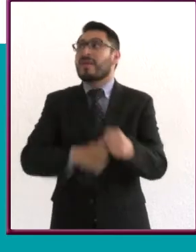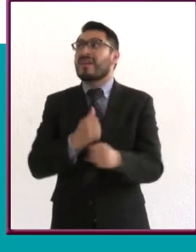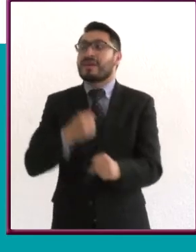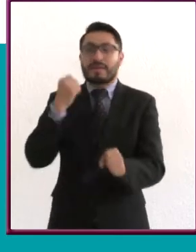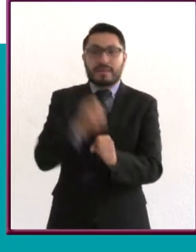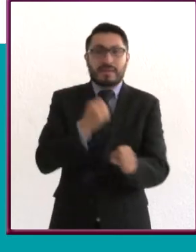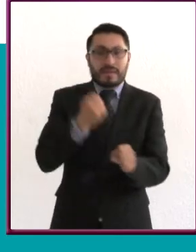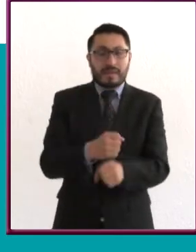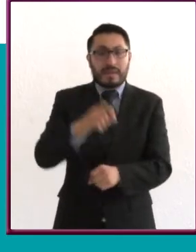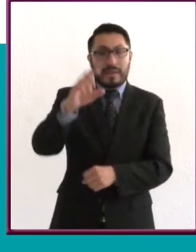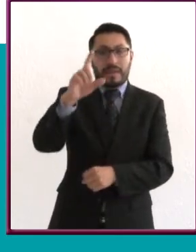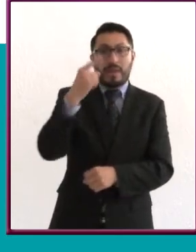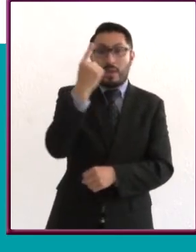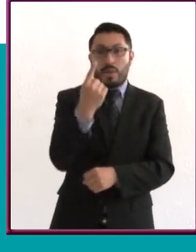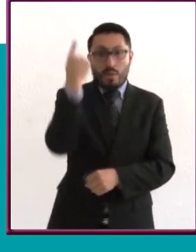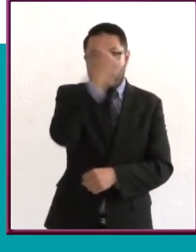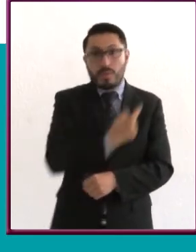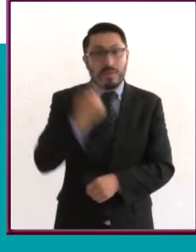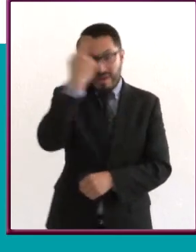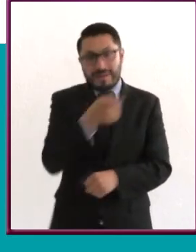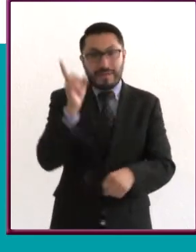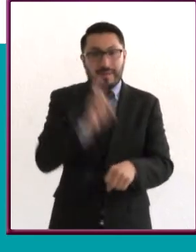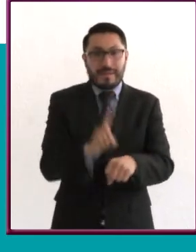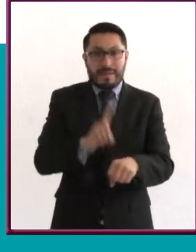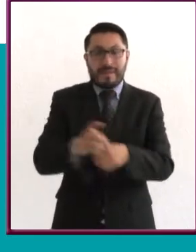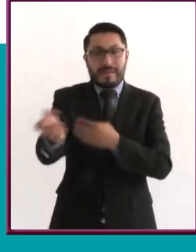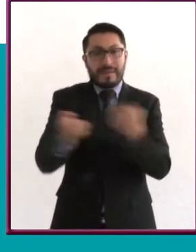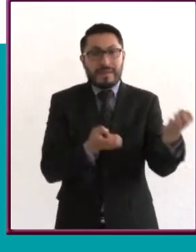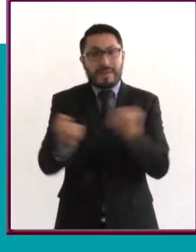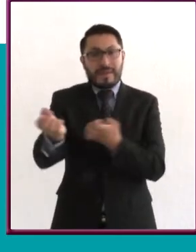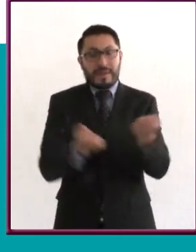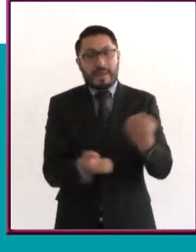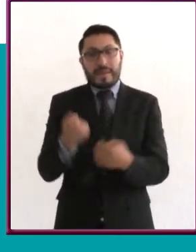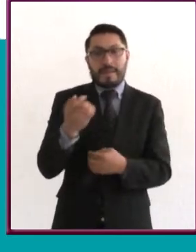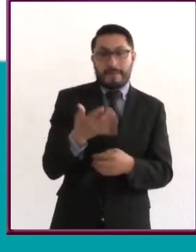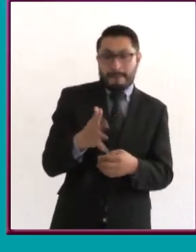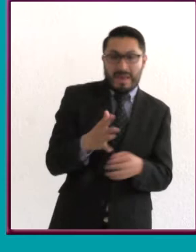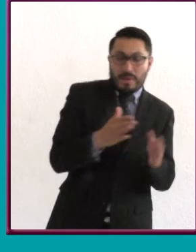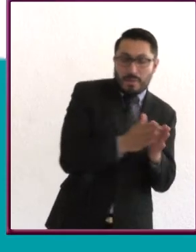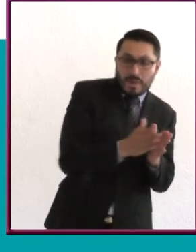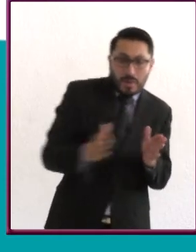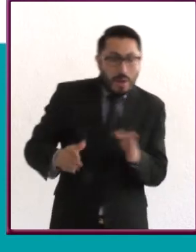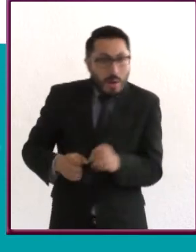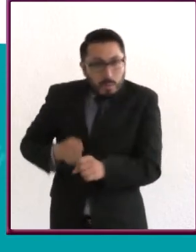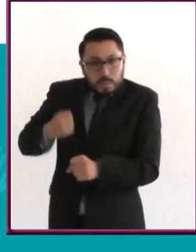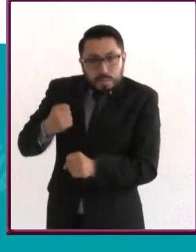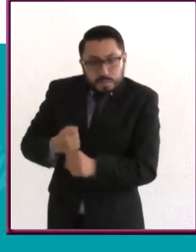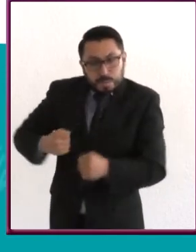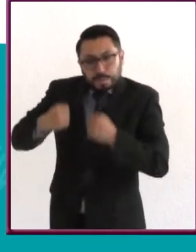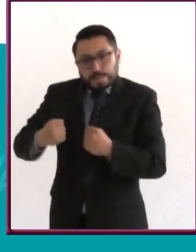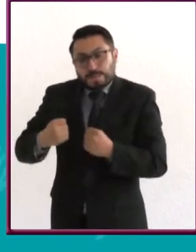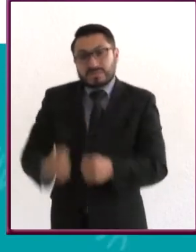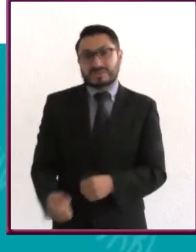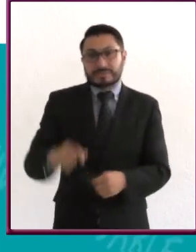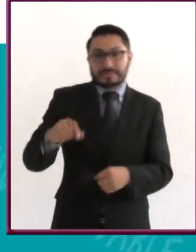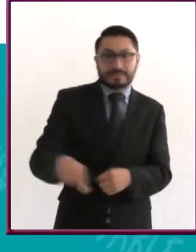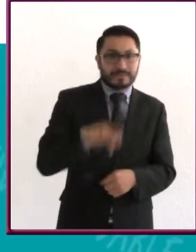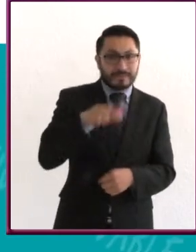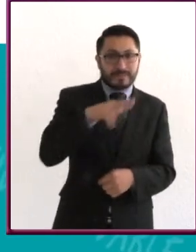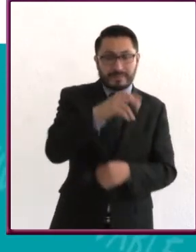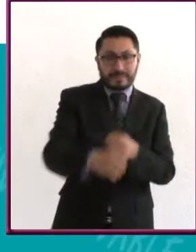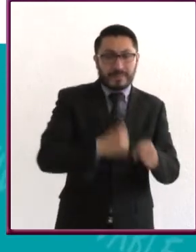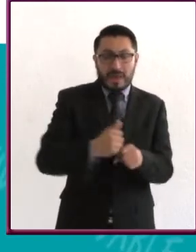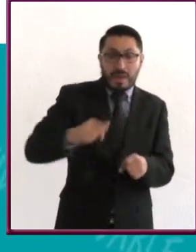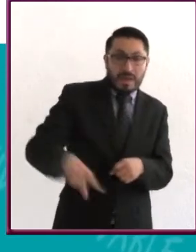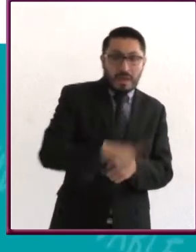mínimo 60 minutos diarios en actividad física de intensidad moderada a vigorosa. Después de los 18